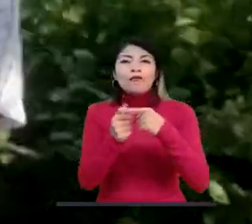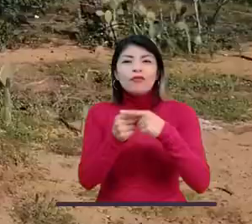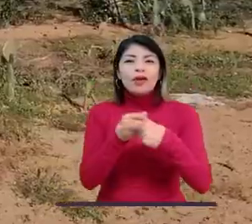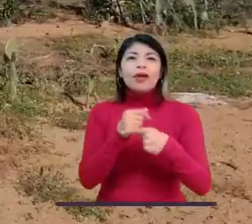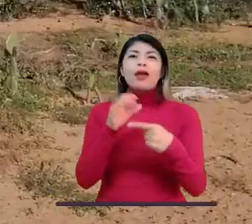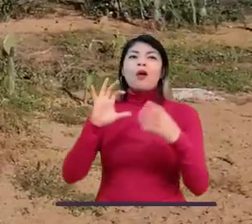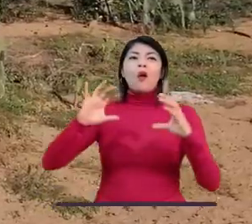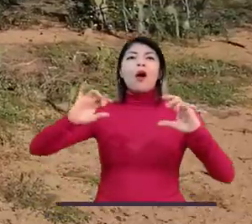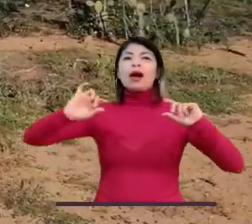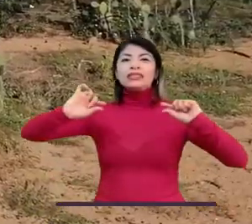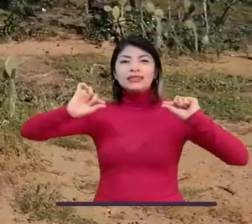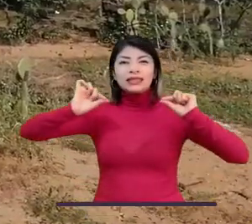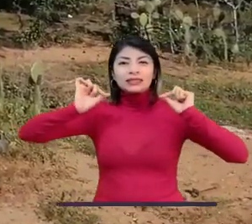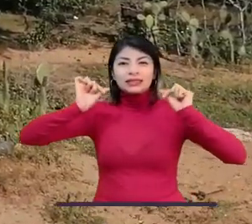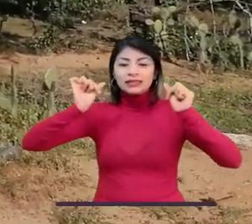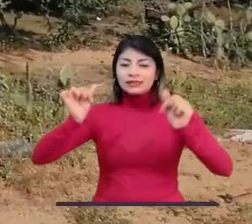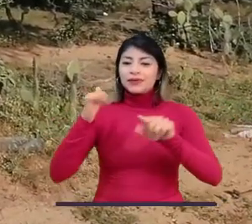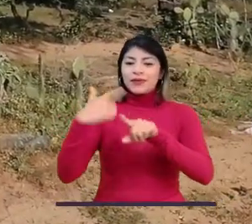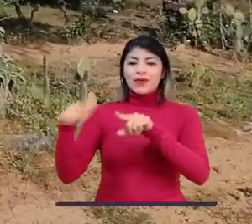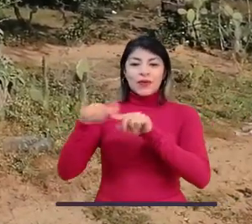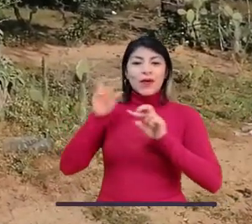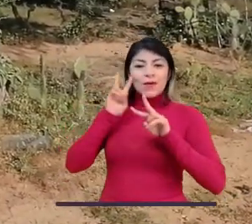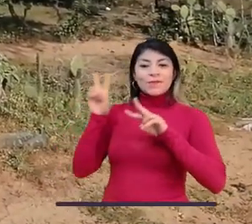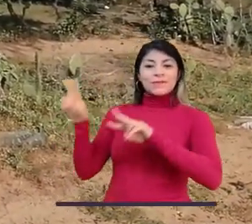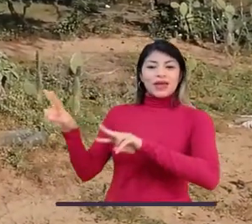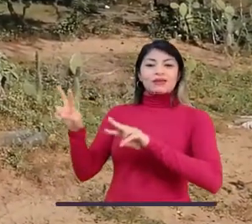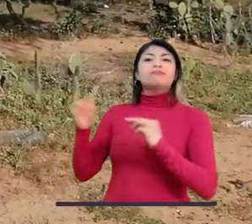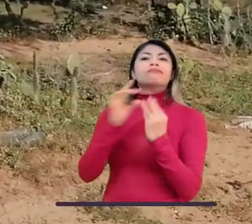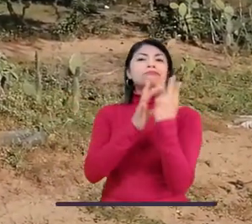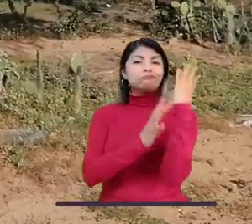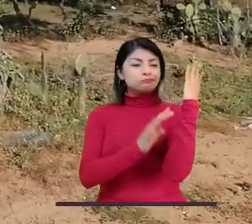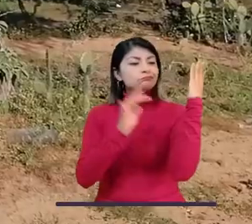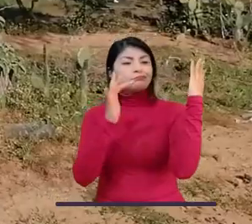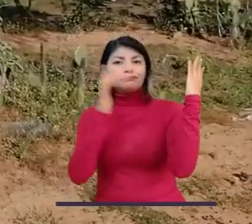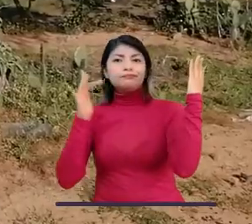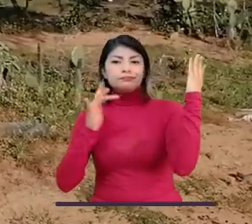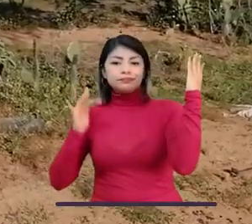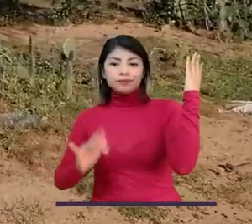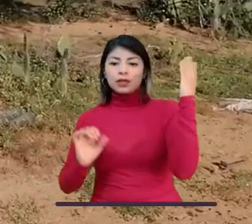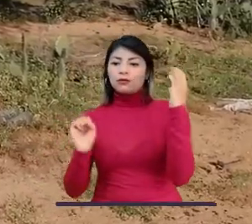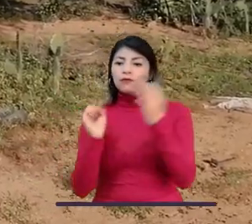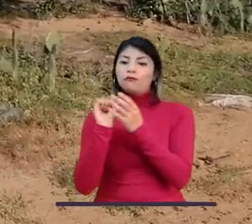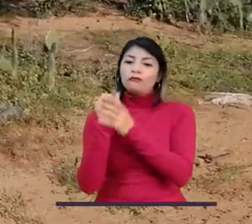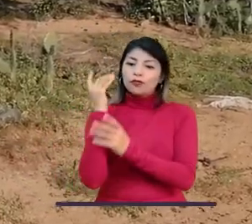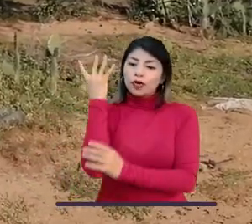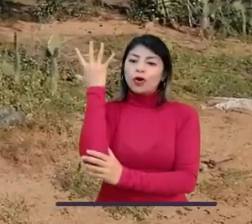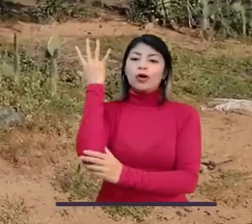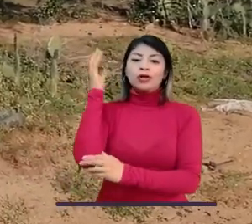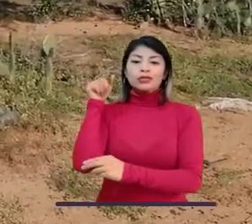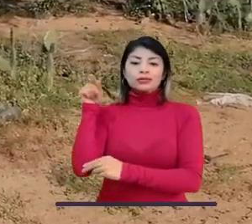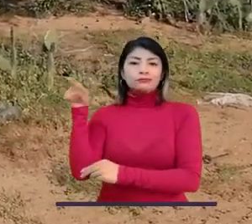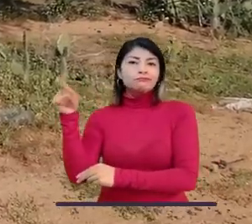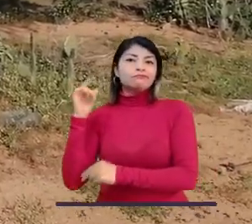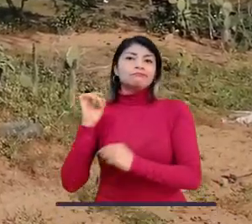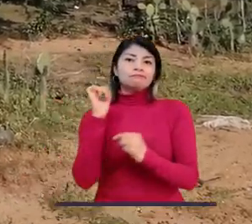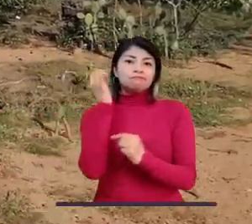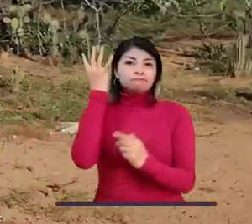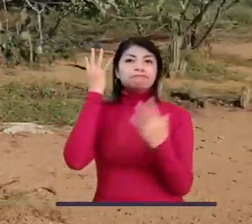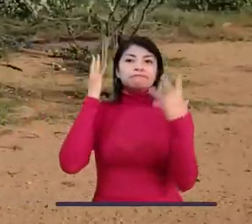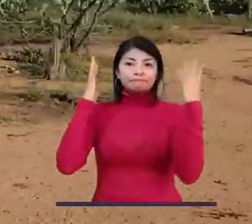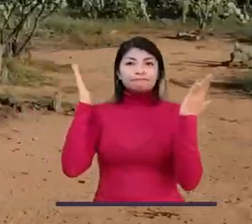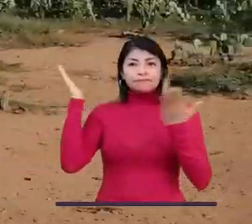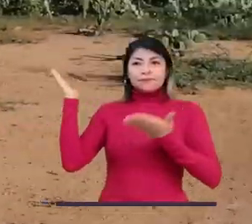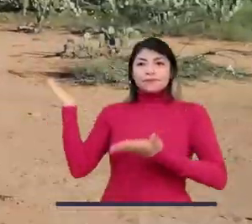maíz. Se pueden apreciar los locatos, las flores, las maricas, los